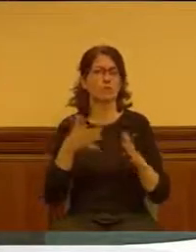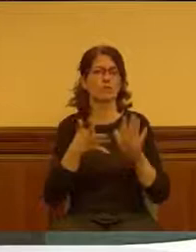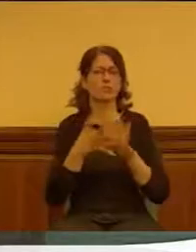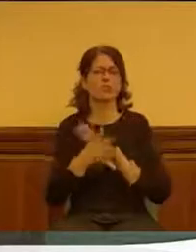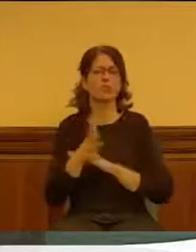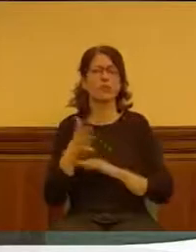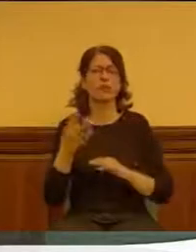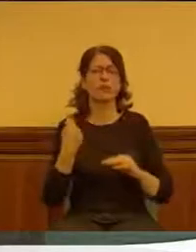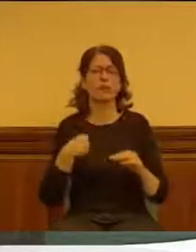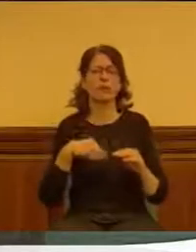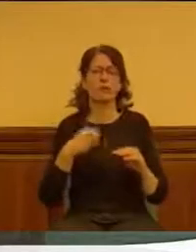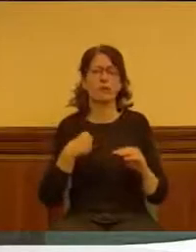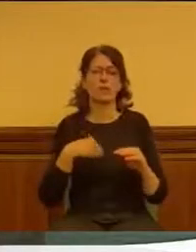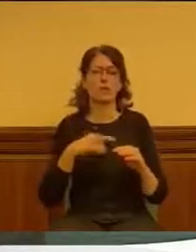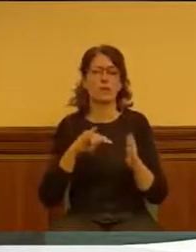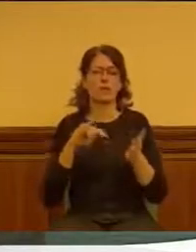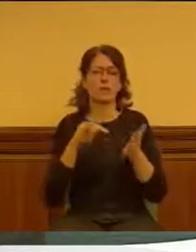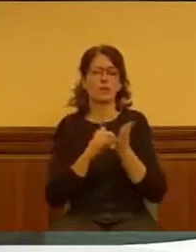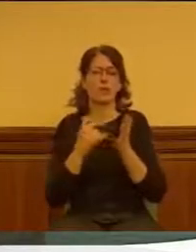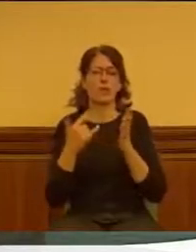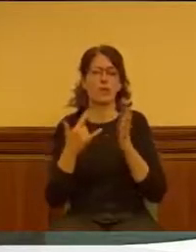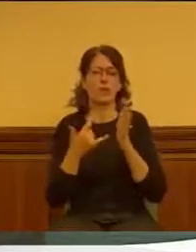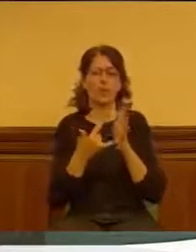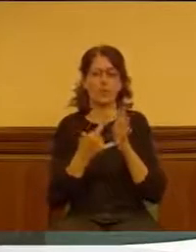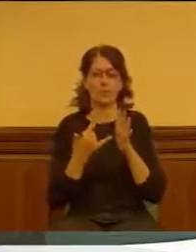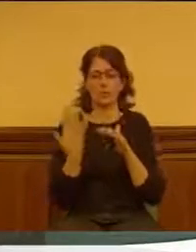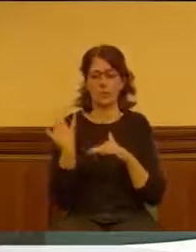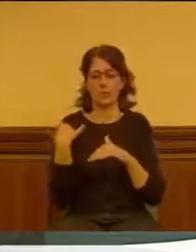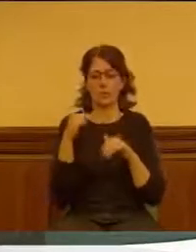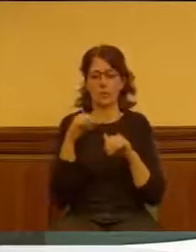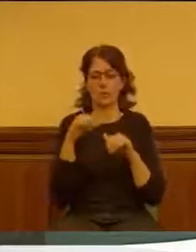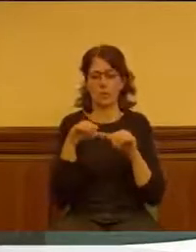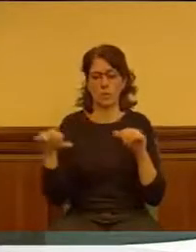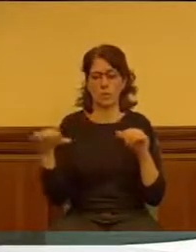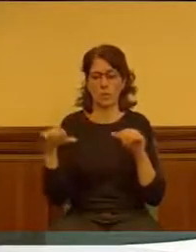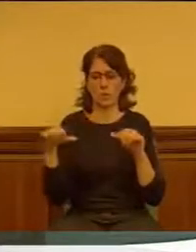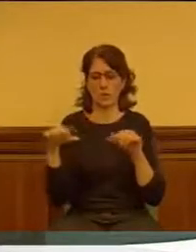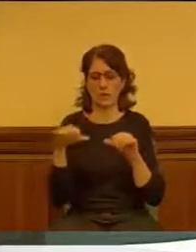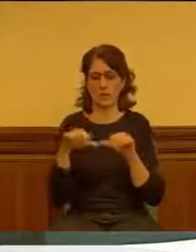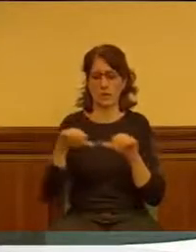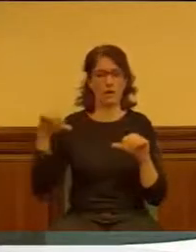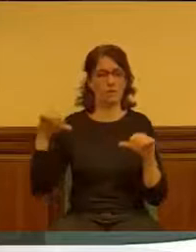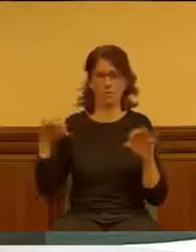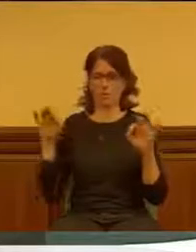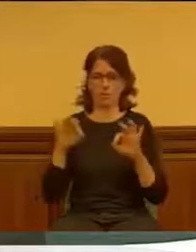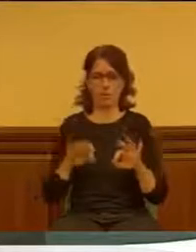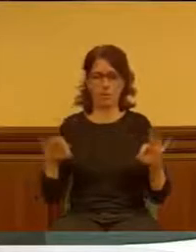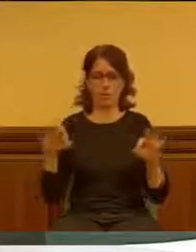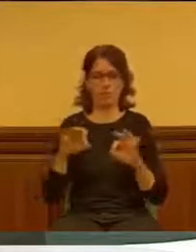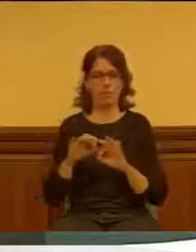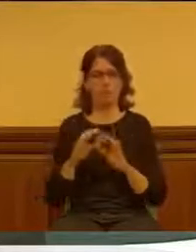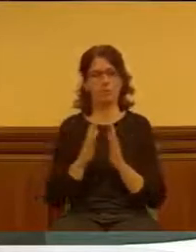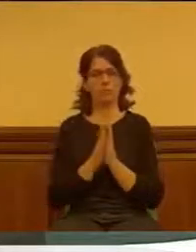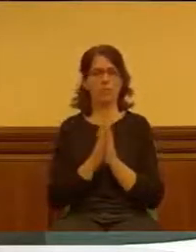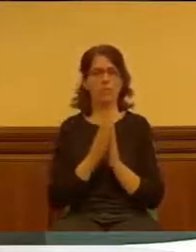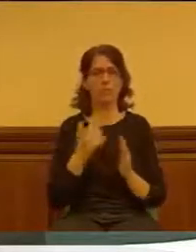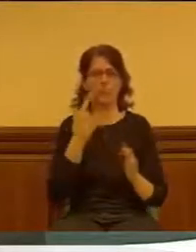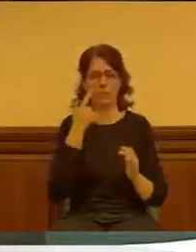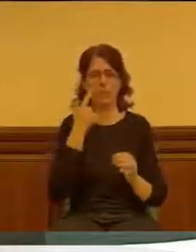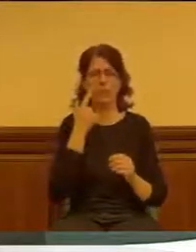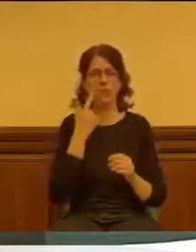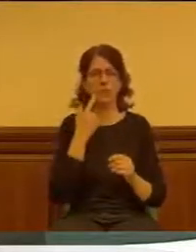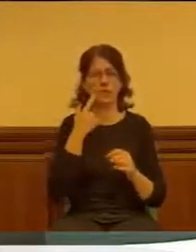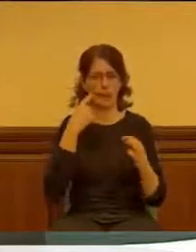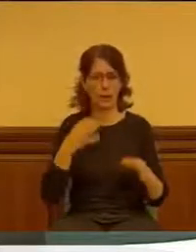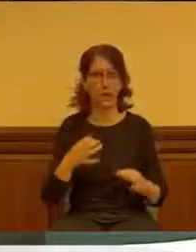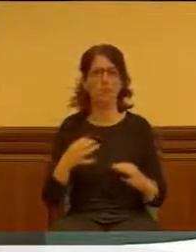que se ha dado a partir de esta semana, no antes. Mire, señor Ortega, de verdad, créame, se está